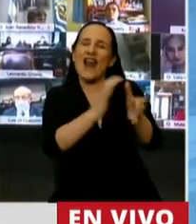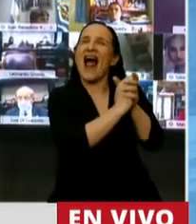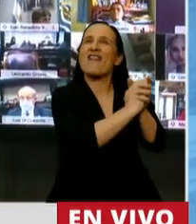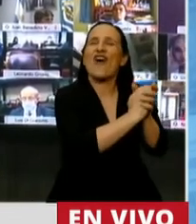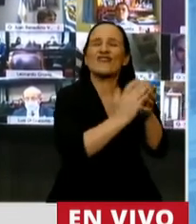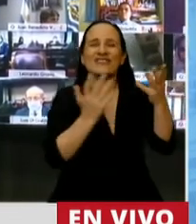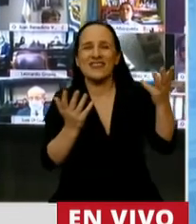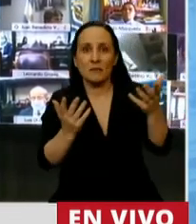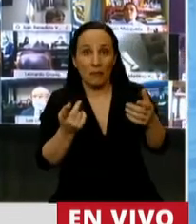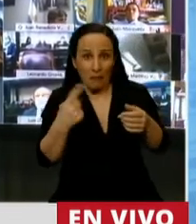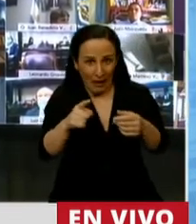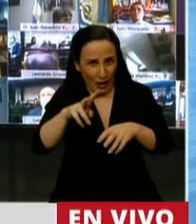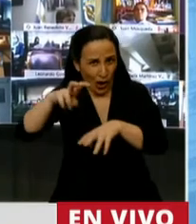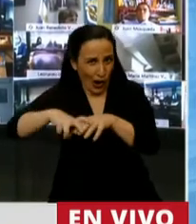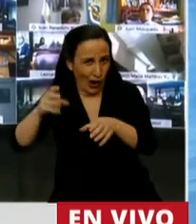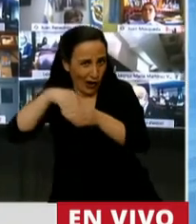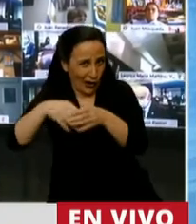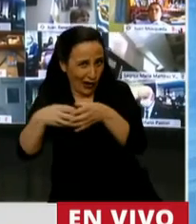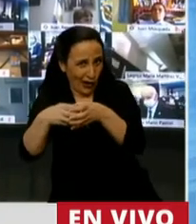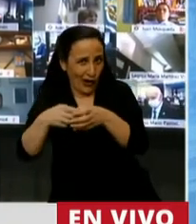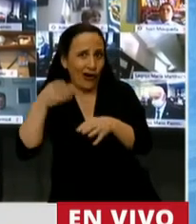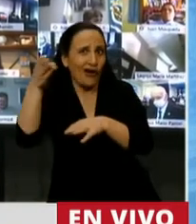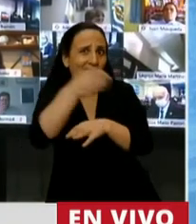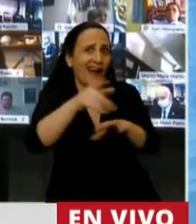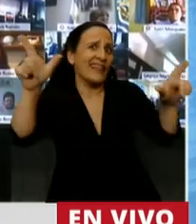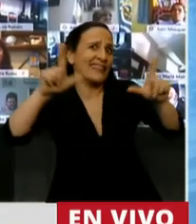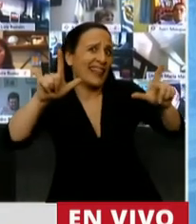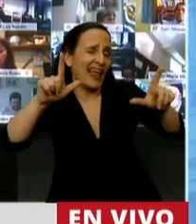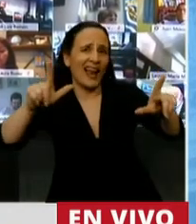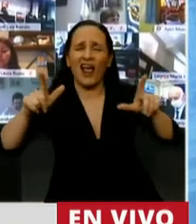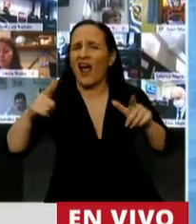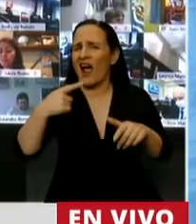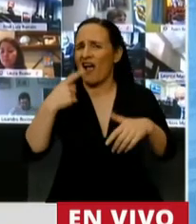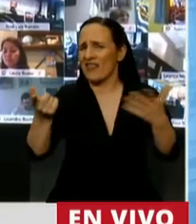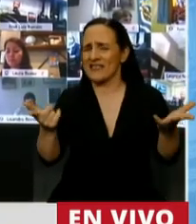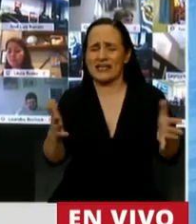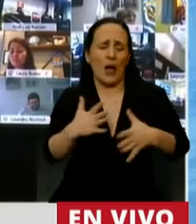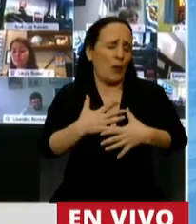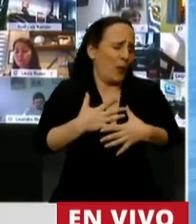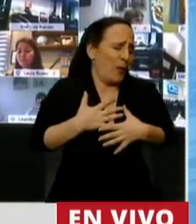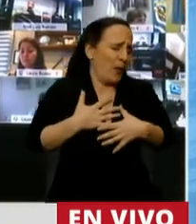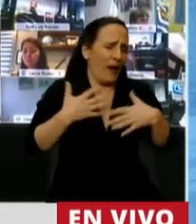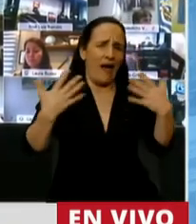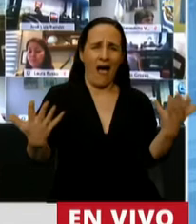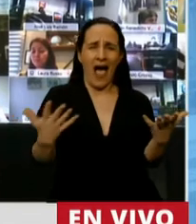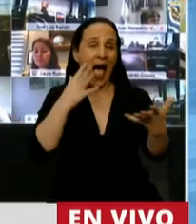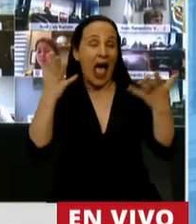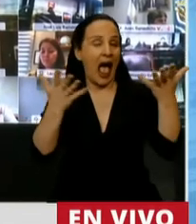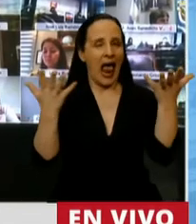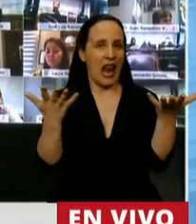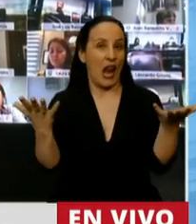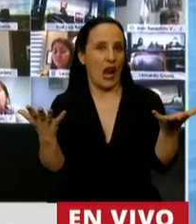bancas dirigentes que se pasean por los canales de televisión diciendo que les excita pensar que pueda pasar algo